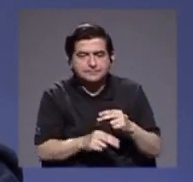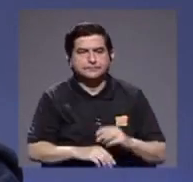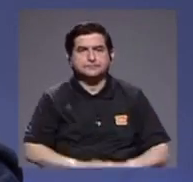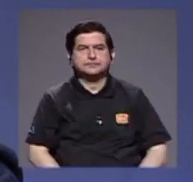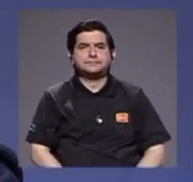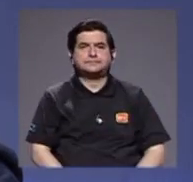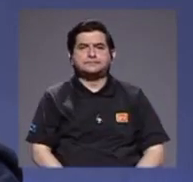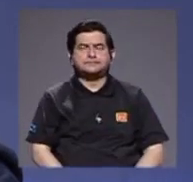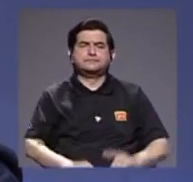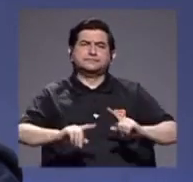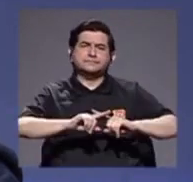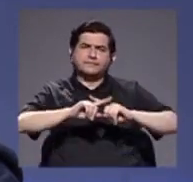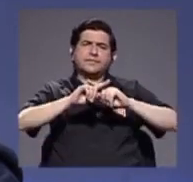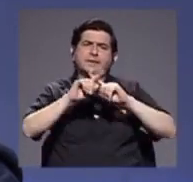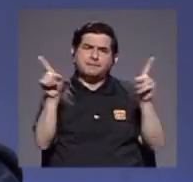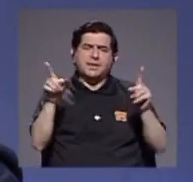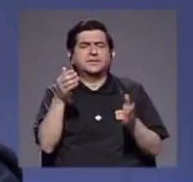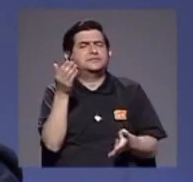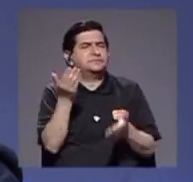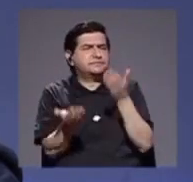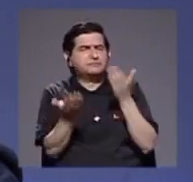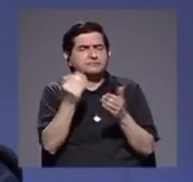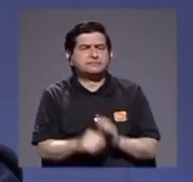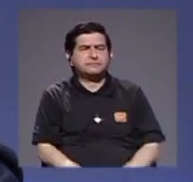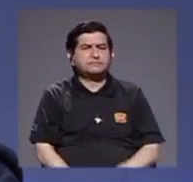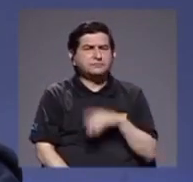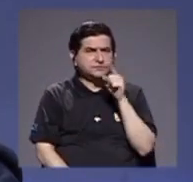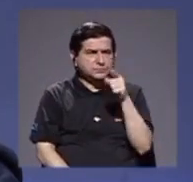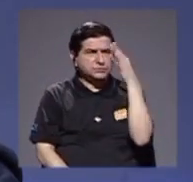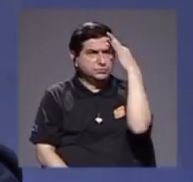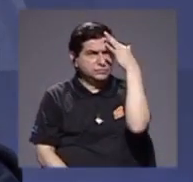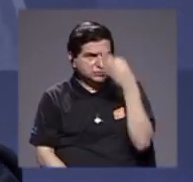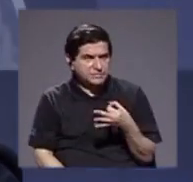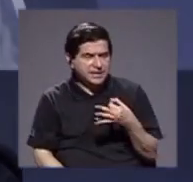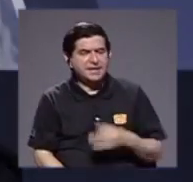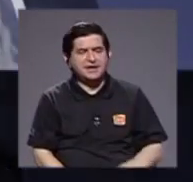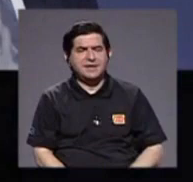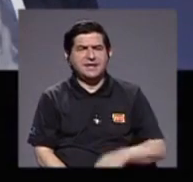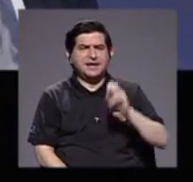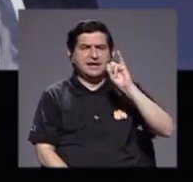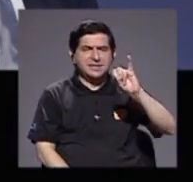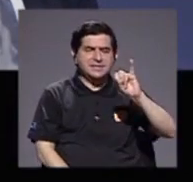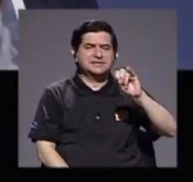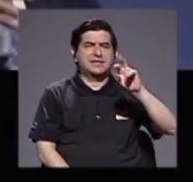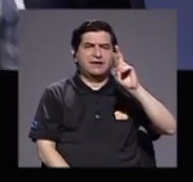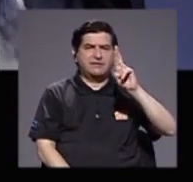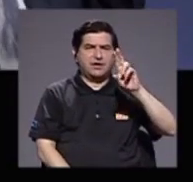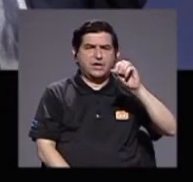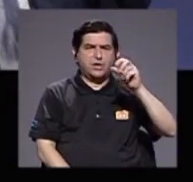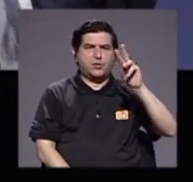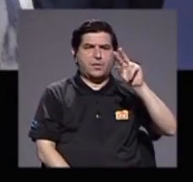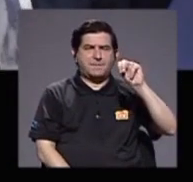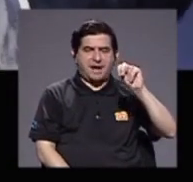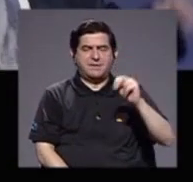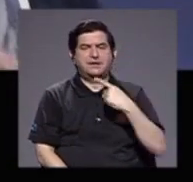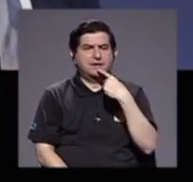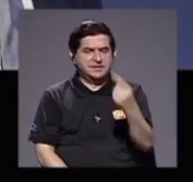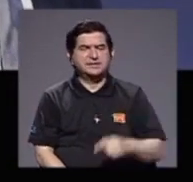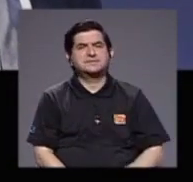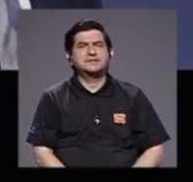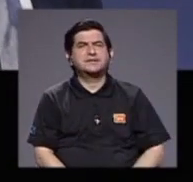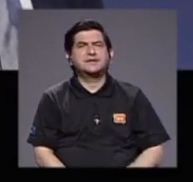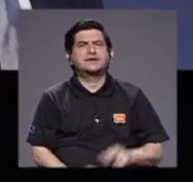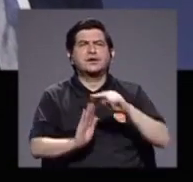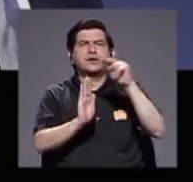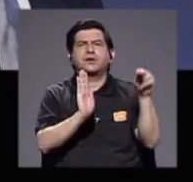tal vez si le parece, Doña Isabel, cuéntenos del marco general